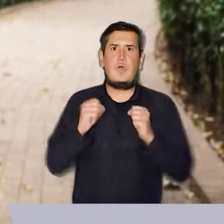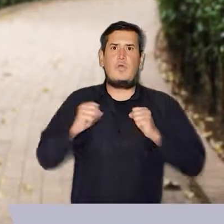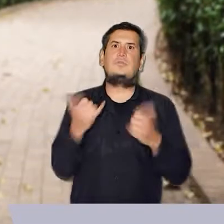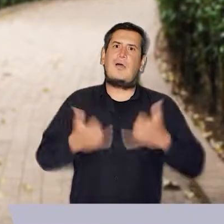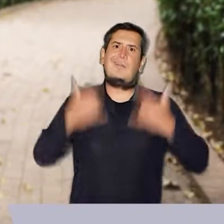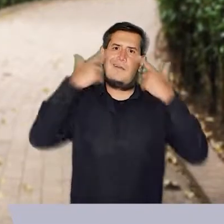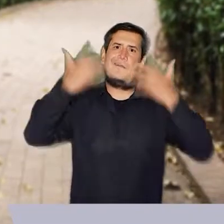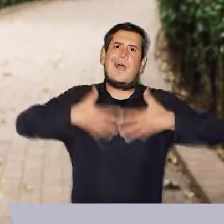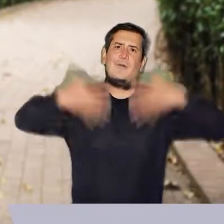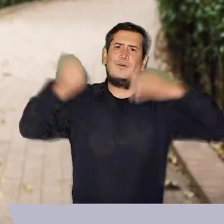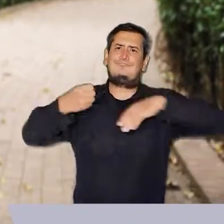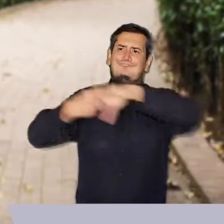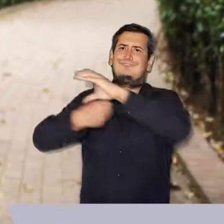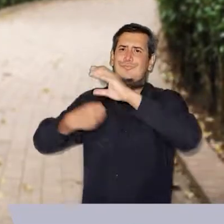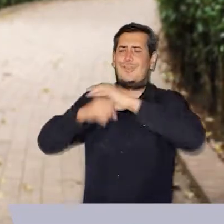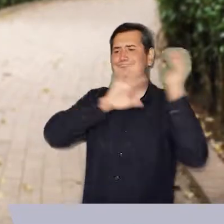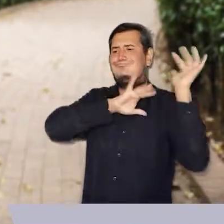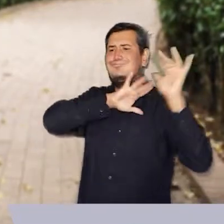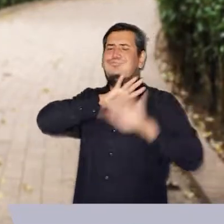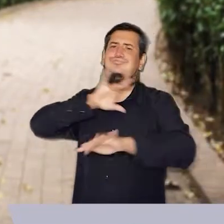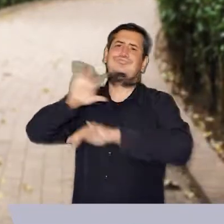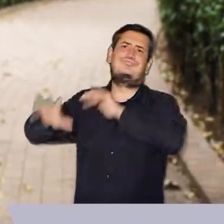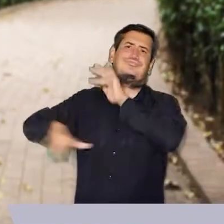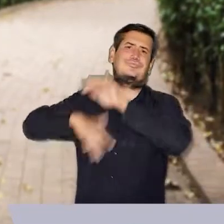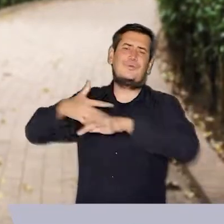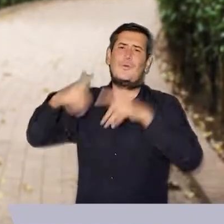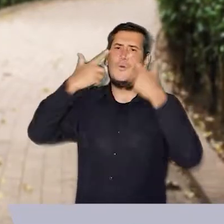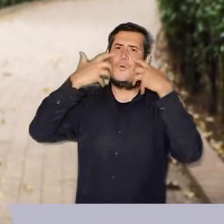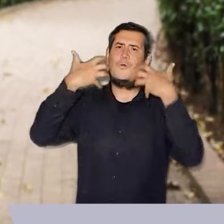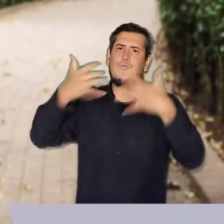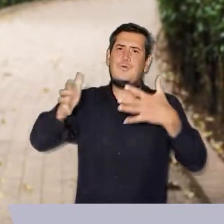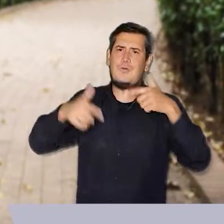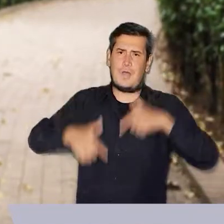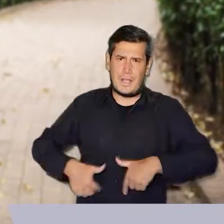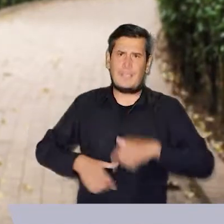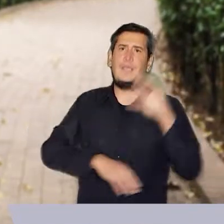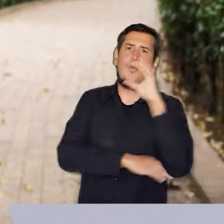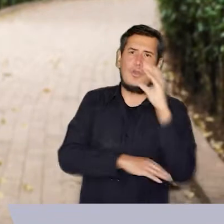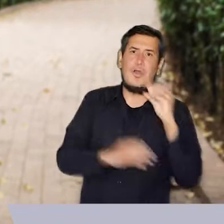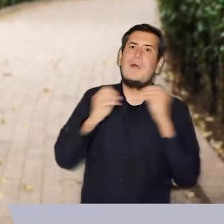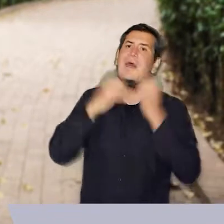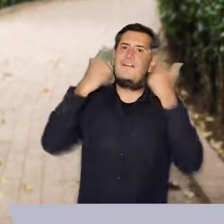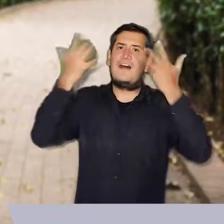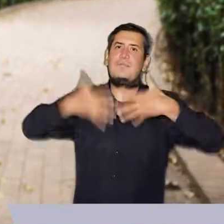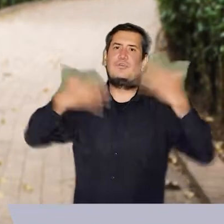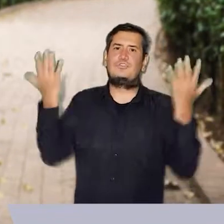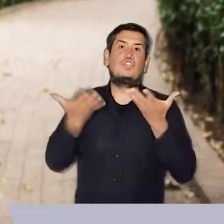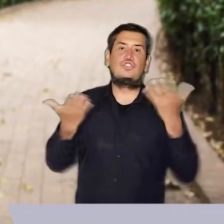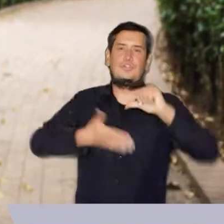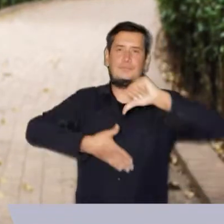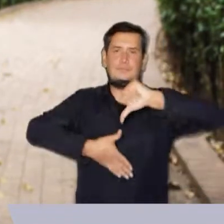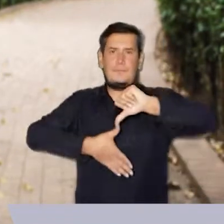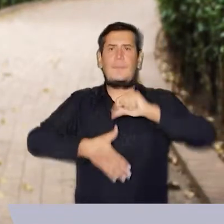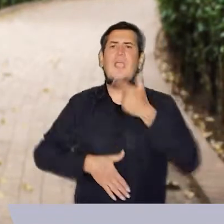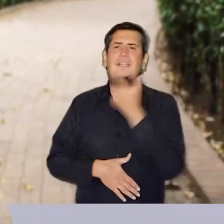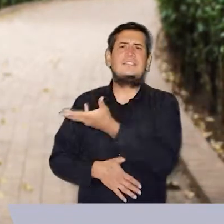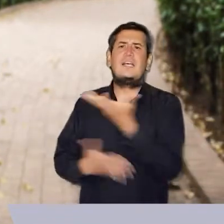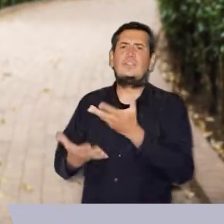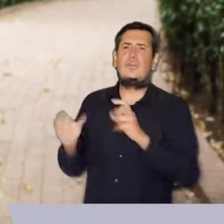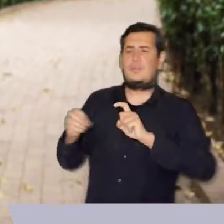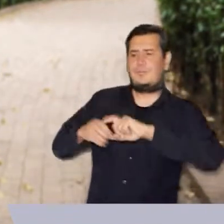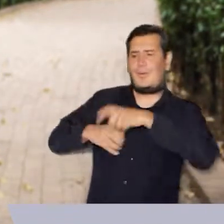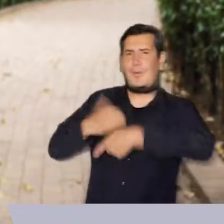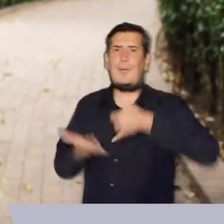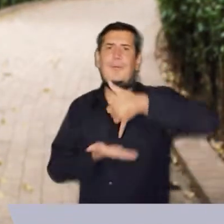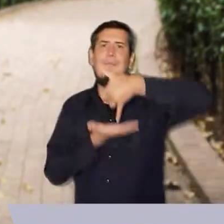Bogotá se sigue posicionando como uno de los principales destinos turísticos del país y de Sudamérica, así lo demuestran las postulaciones en los World Travel